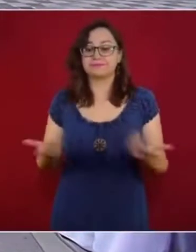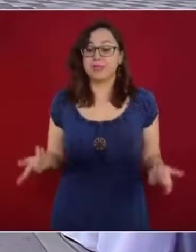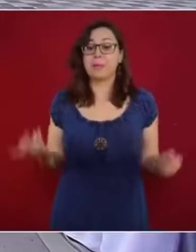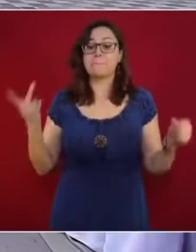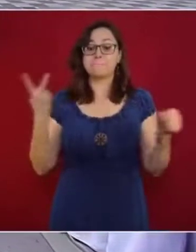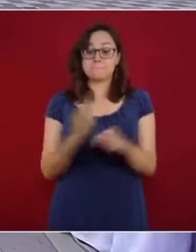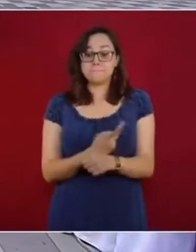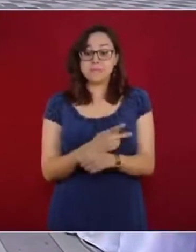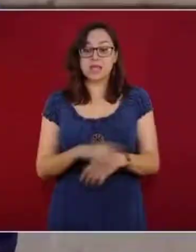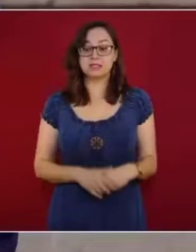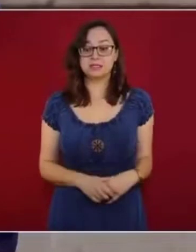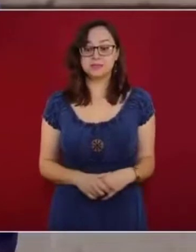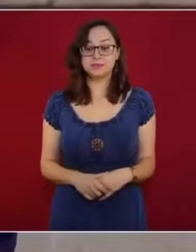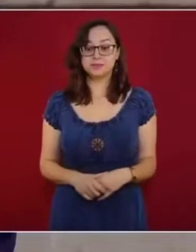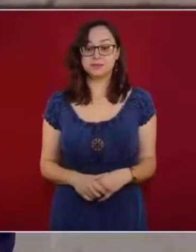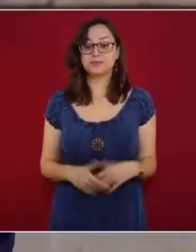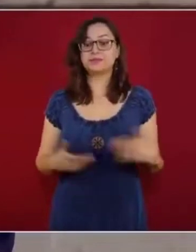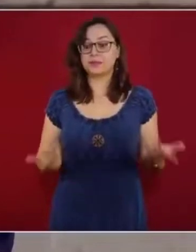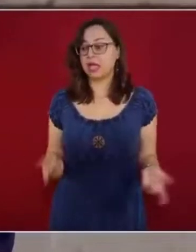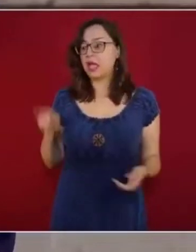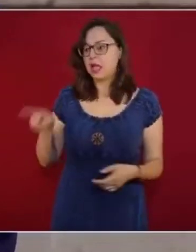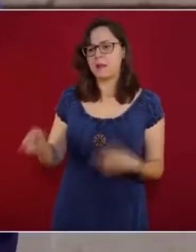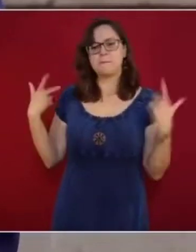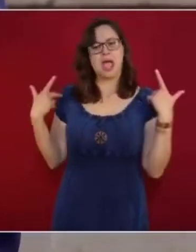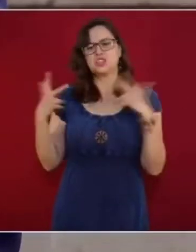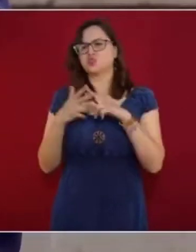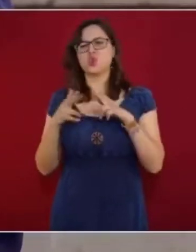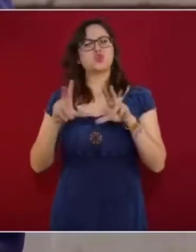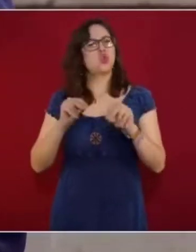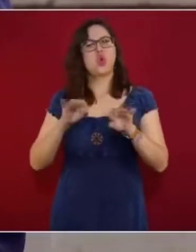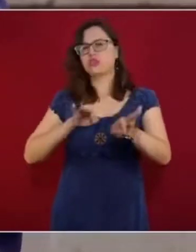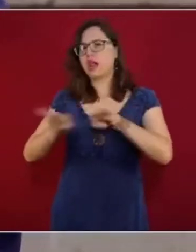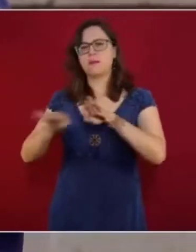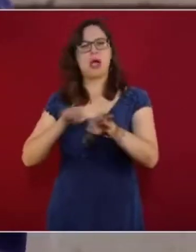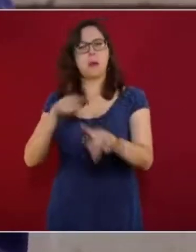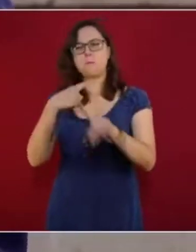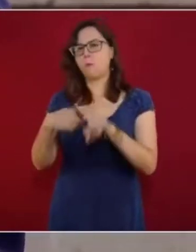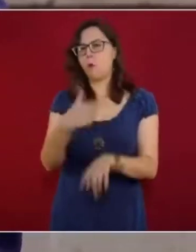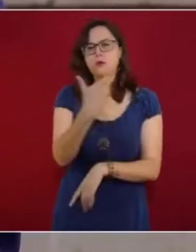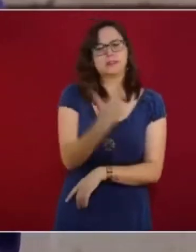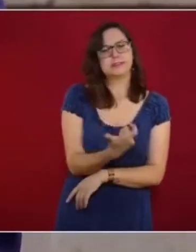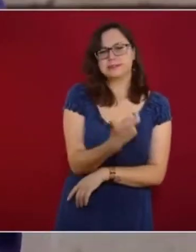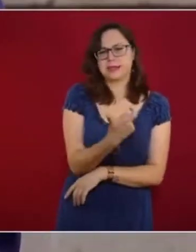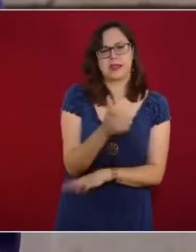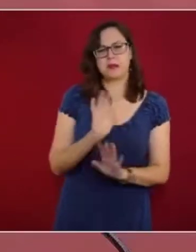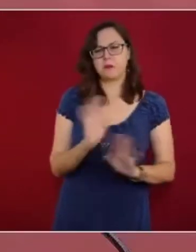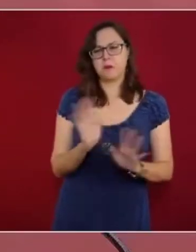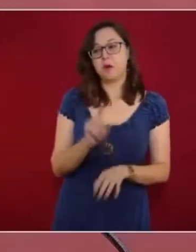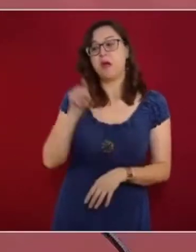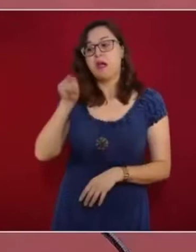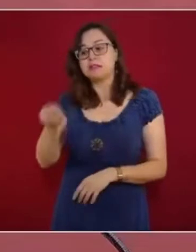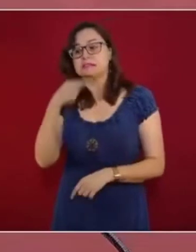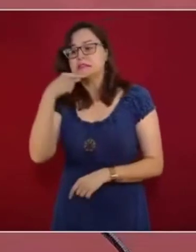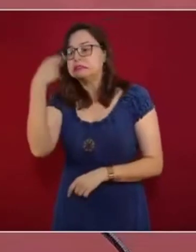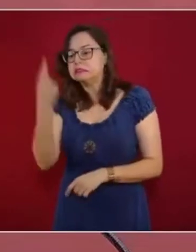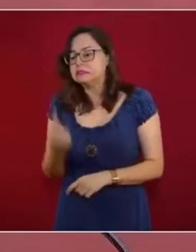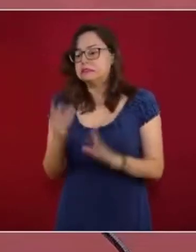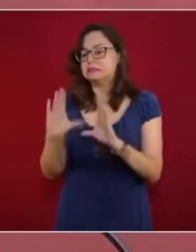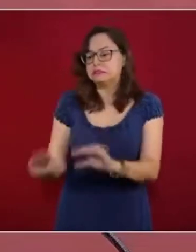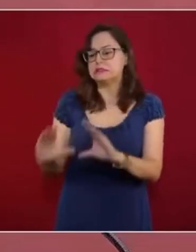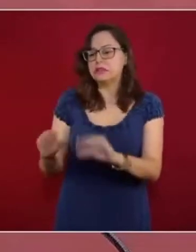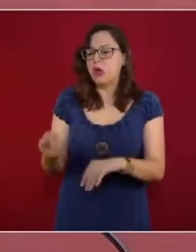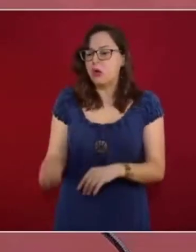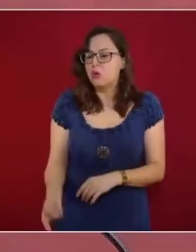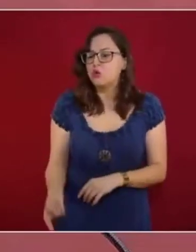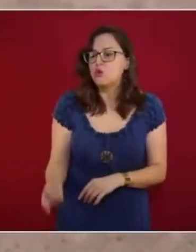lo que les llena a un maestro es cuando ven la sonrisa del niño. Y cuando ese niño, cuando es grande, se derece y le dice, maestro, gracias a ti,